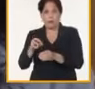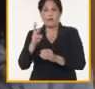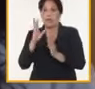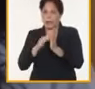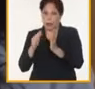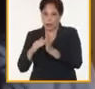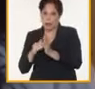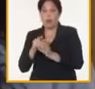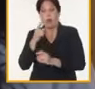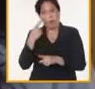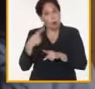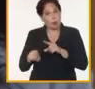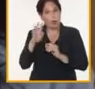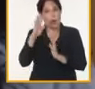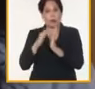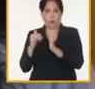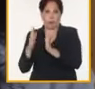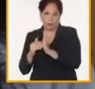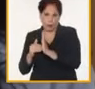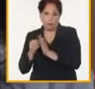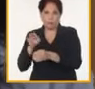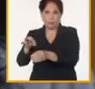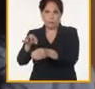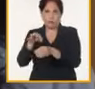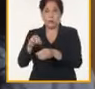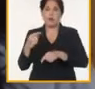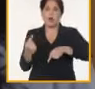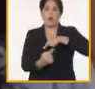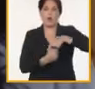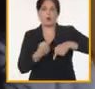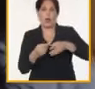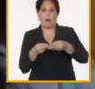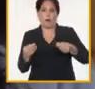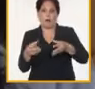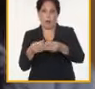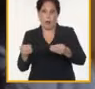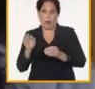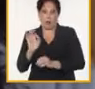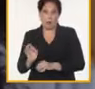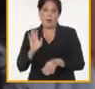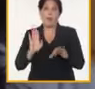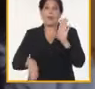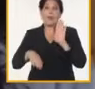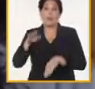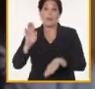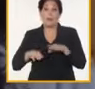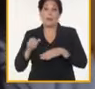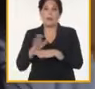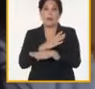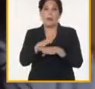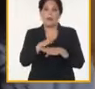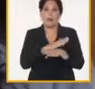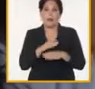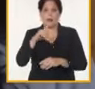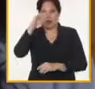transgénica de 120 días. O sea, nos permite hacer rotaciones con cultivos de acuerdo a la variedad que se